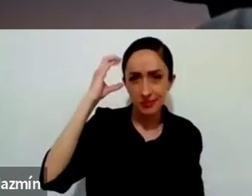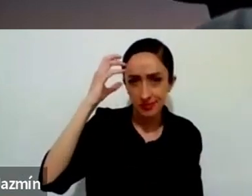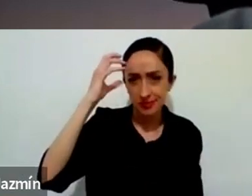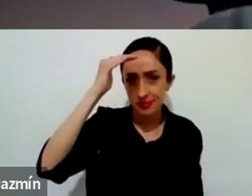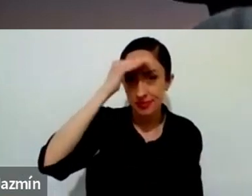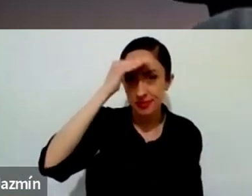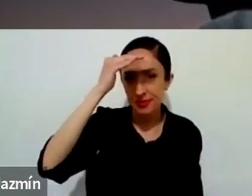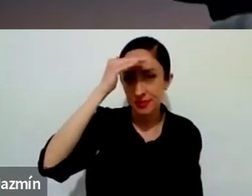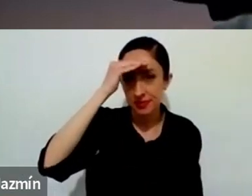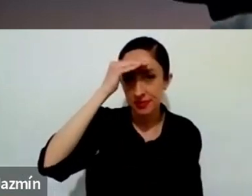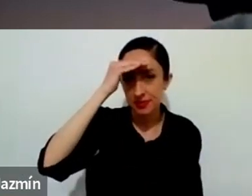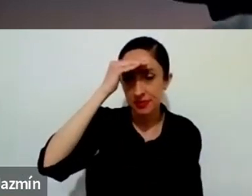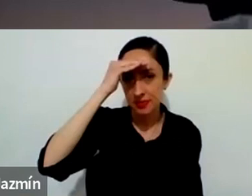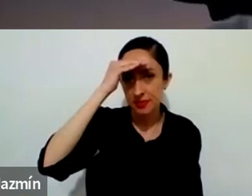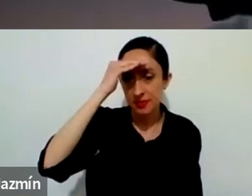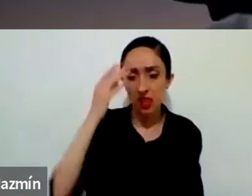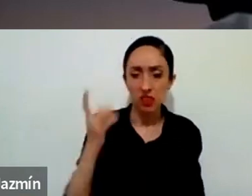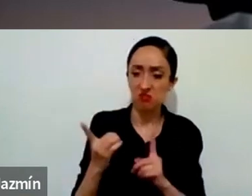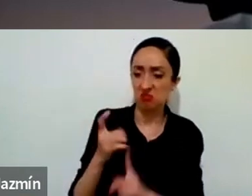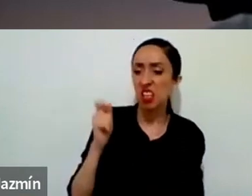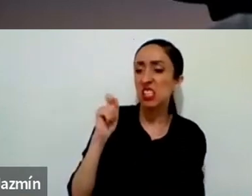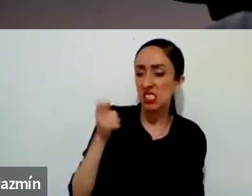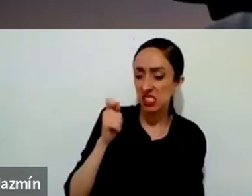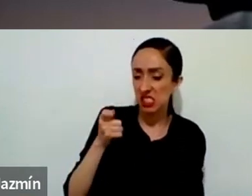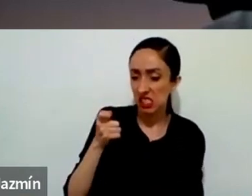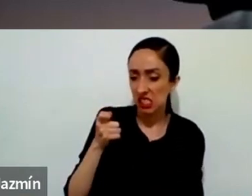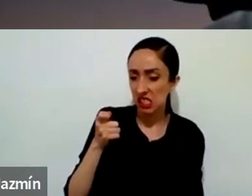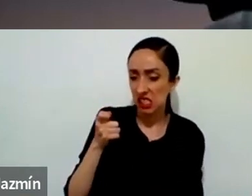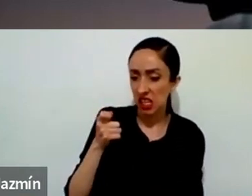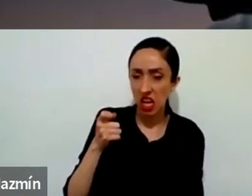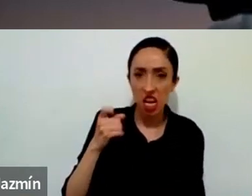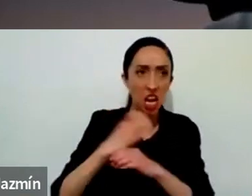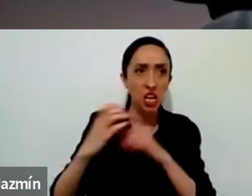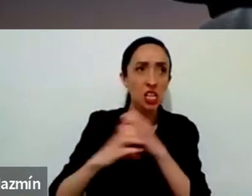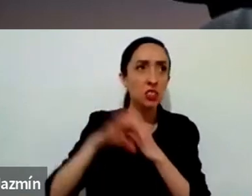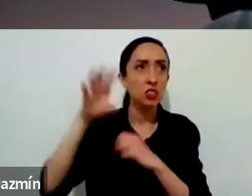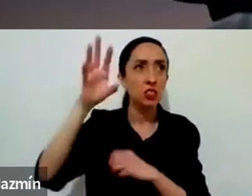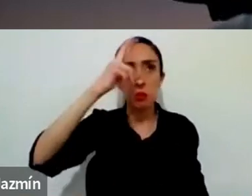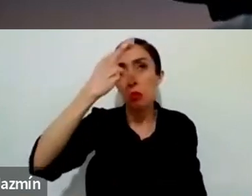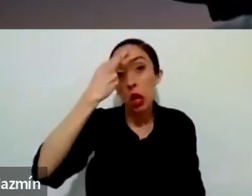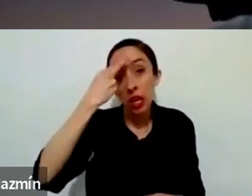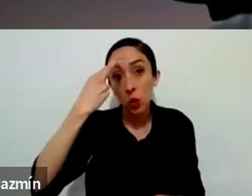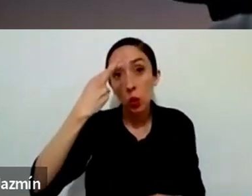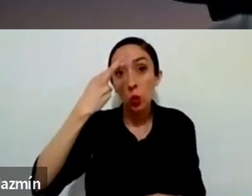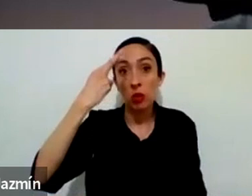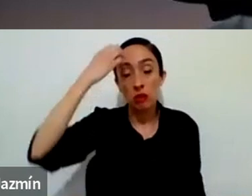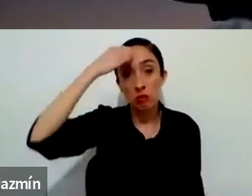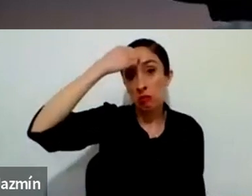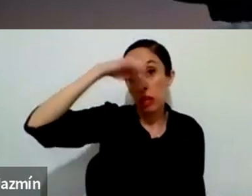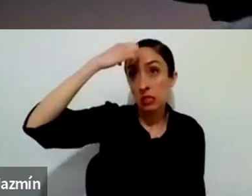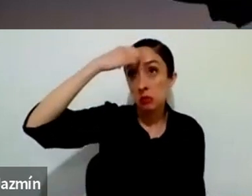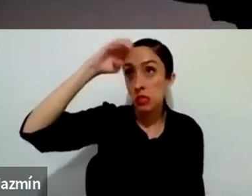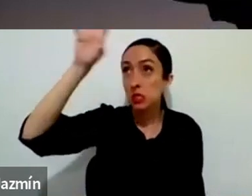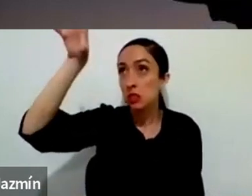estas mociones? ¿De dónde proceden estos movimientos, estas experiencias? Si hay una